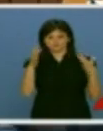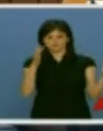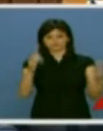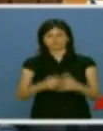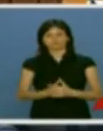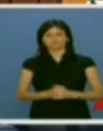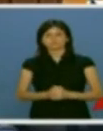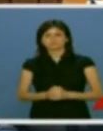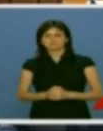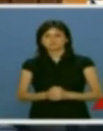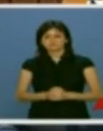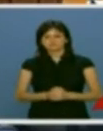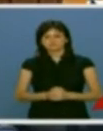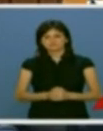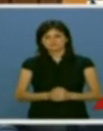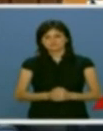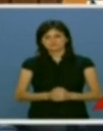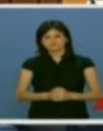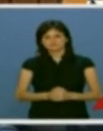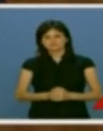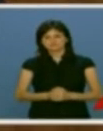yo sé